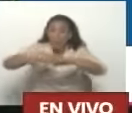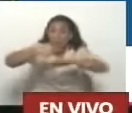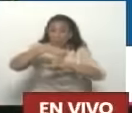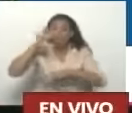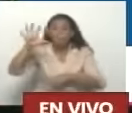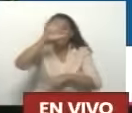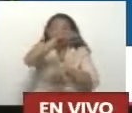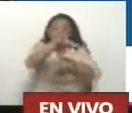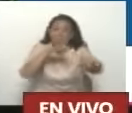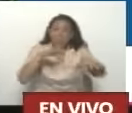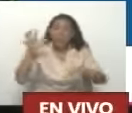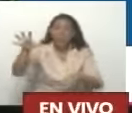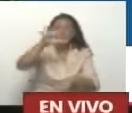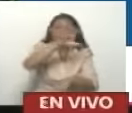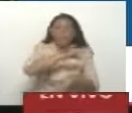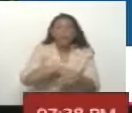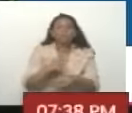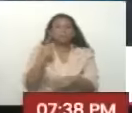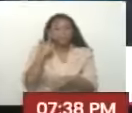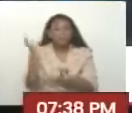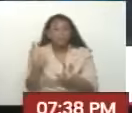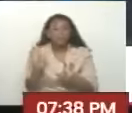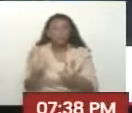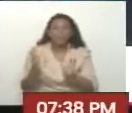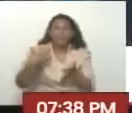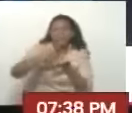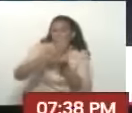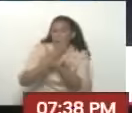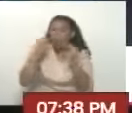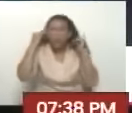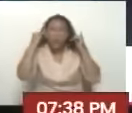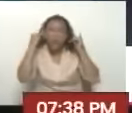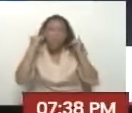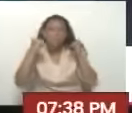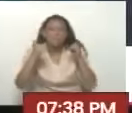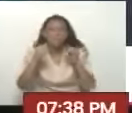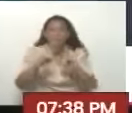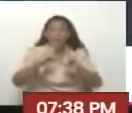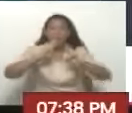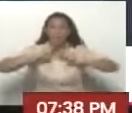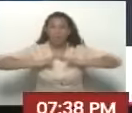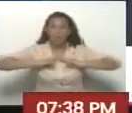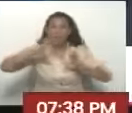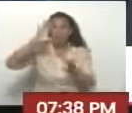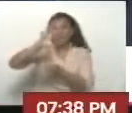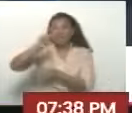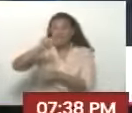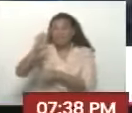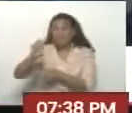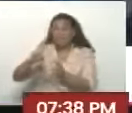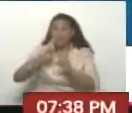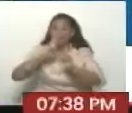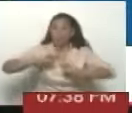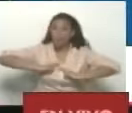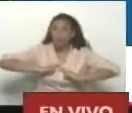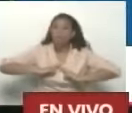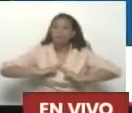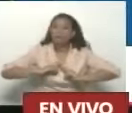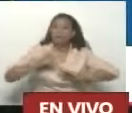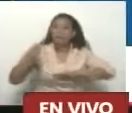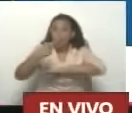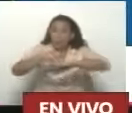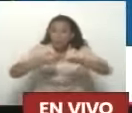Estábamos En una rumbita Picando una torta Cuando me llegaron Los resultados electorales Cuando vimos Los resultados